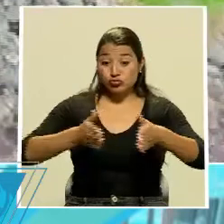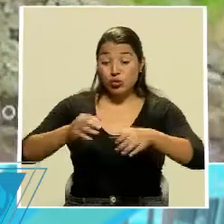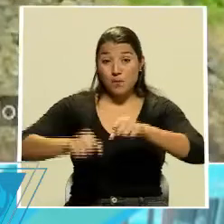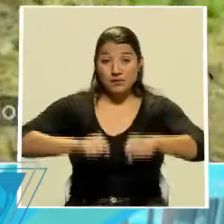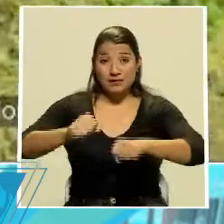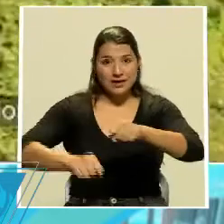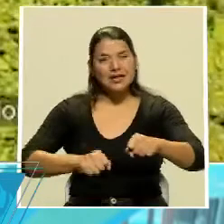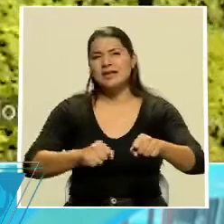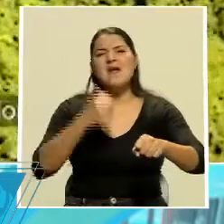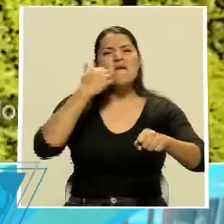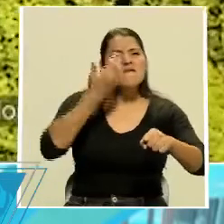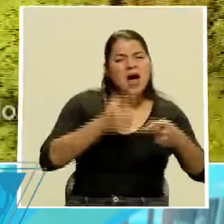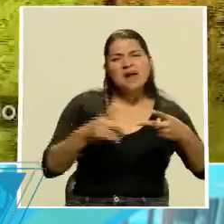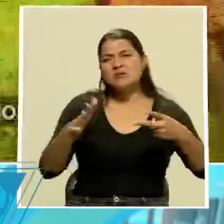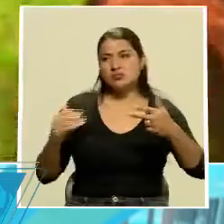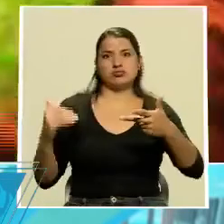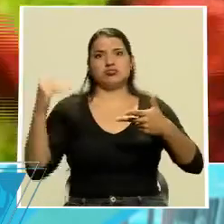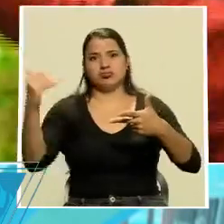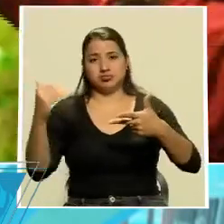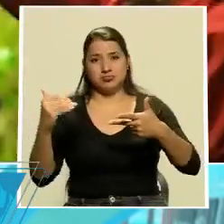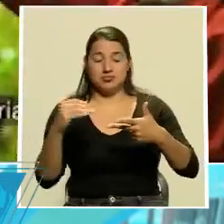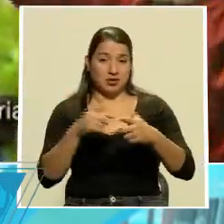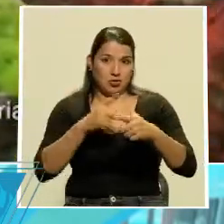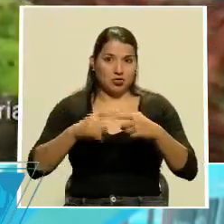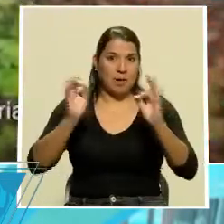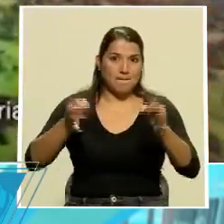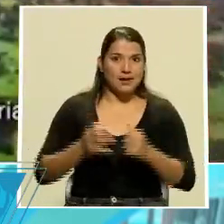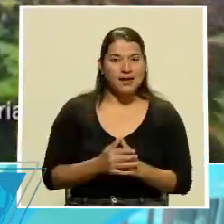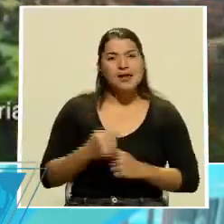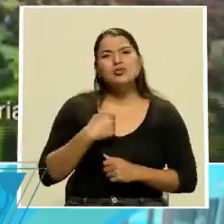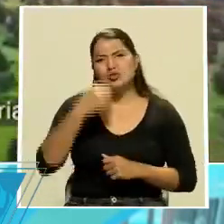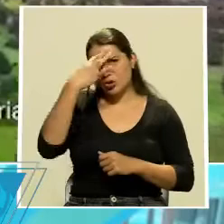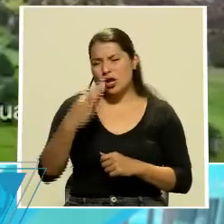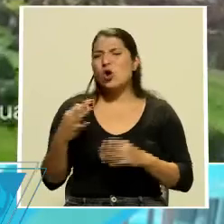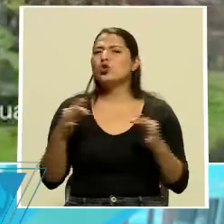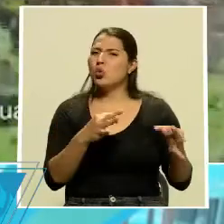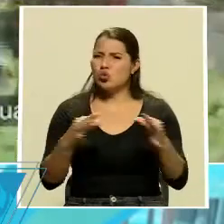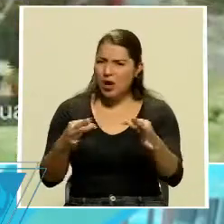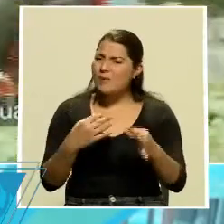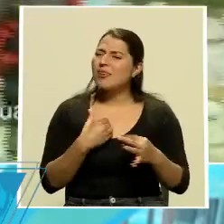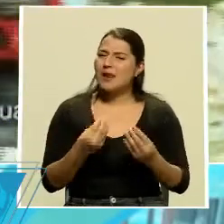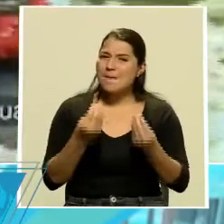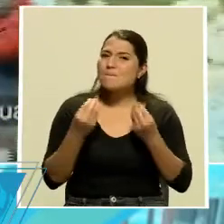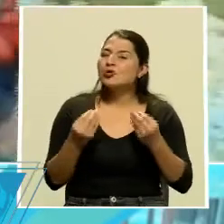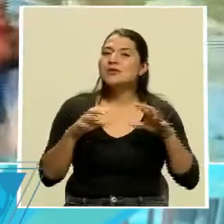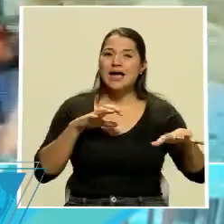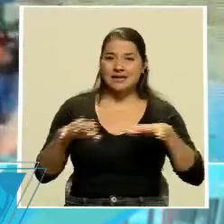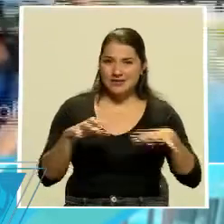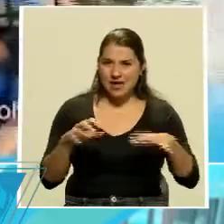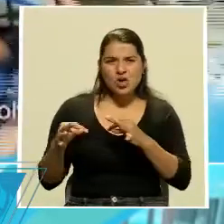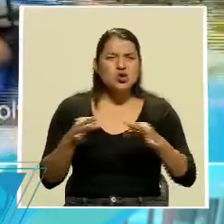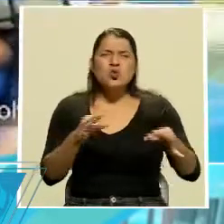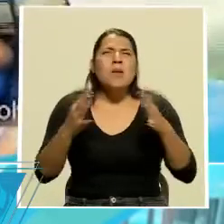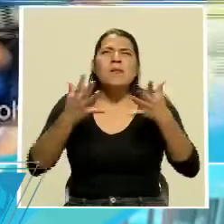de alto nivel. Y, pues bien, yo creo que Turrialba tiene mucho que ofrecer. Turrialba es